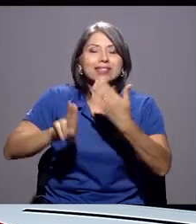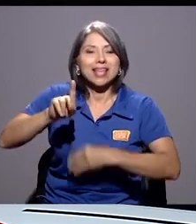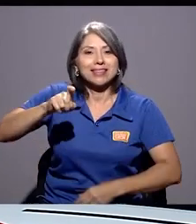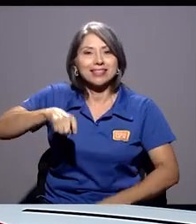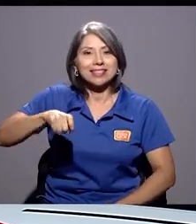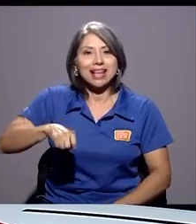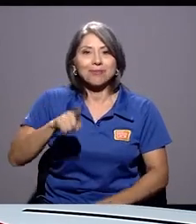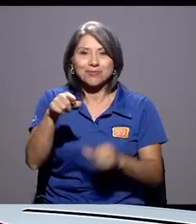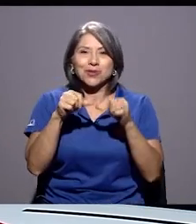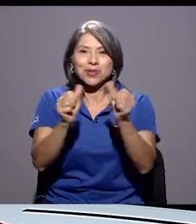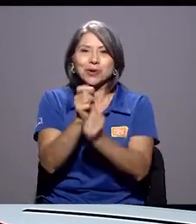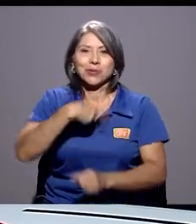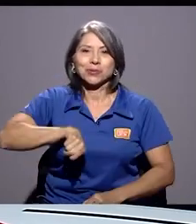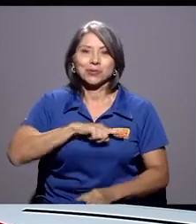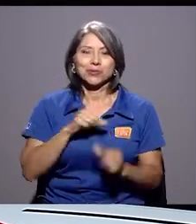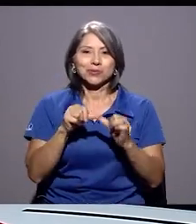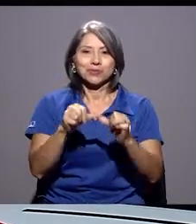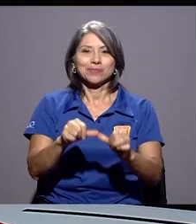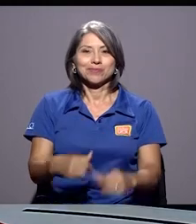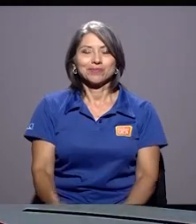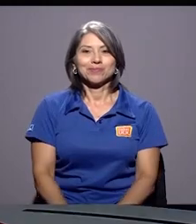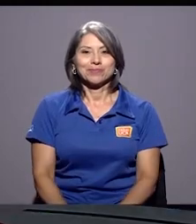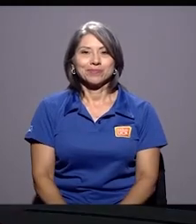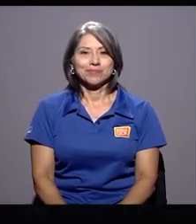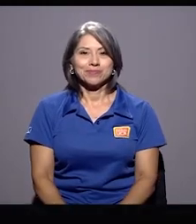necesaria. Siga con nosotros. Ya regresamos.